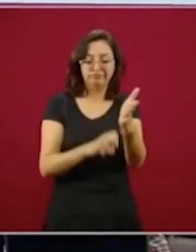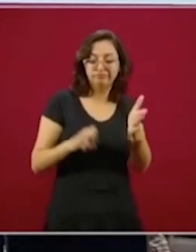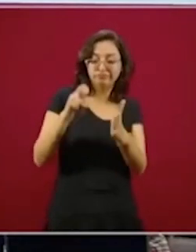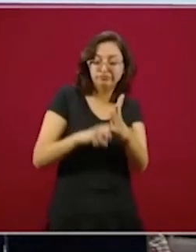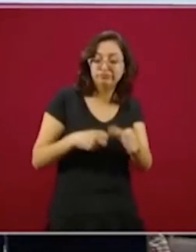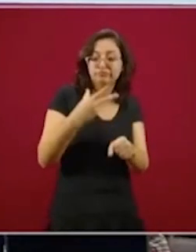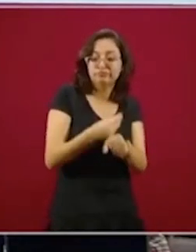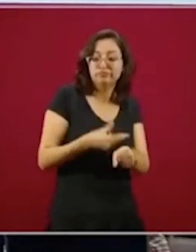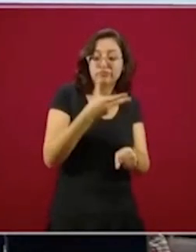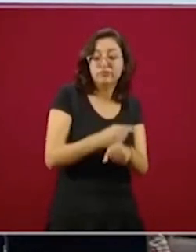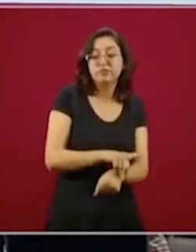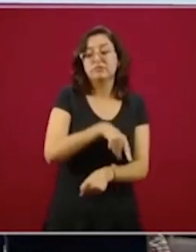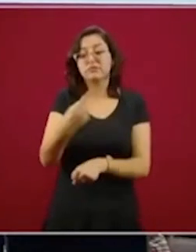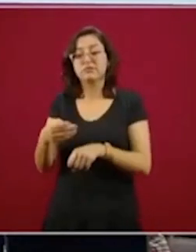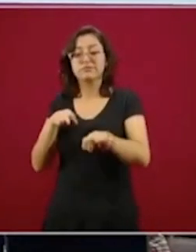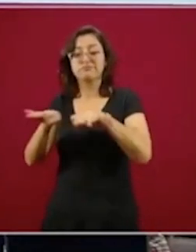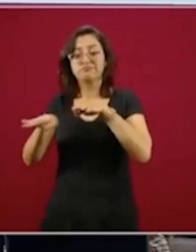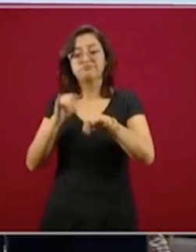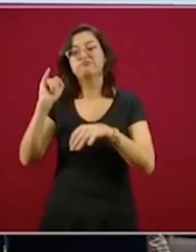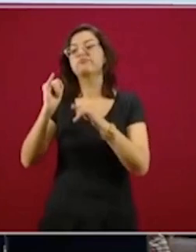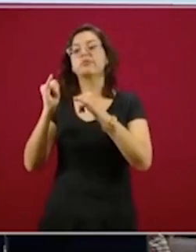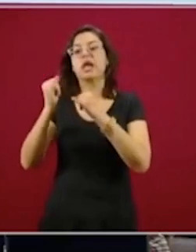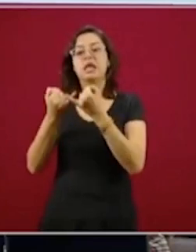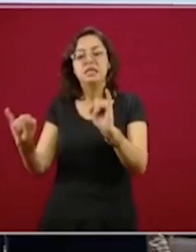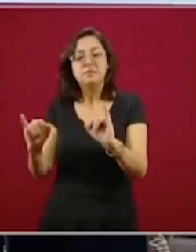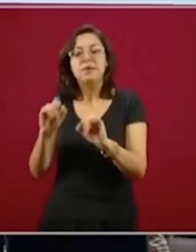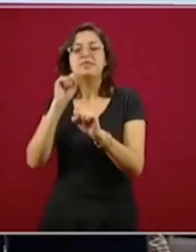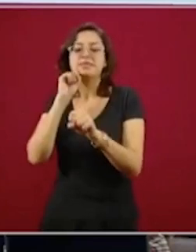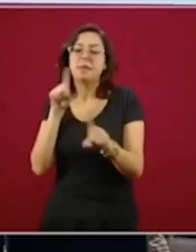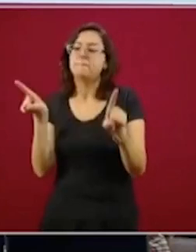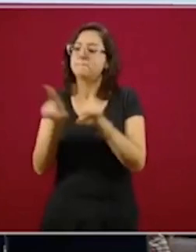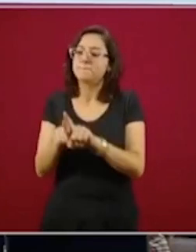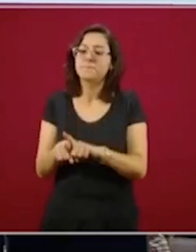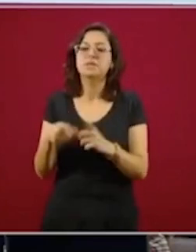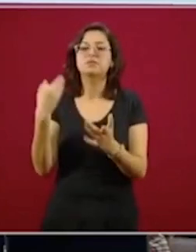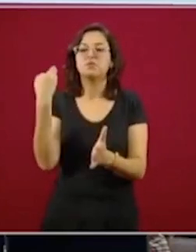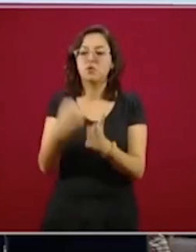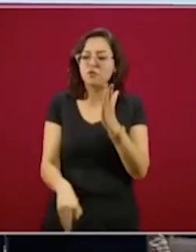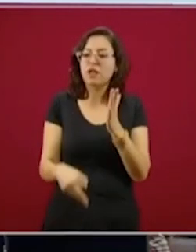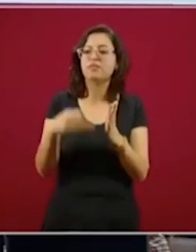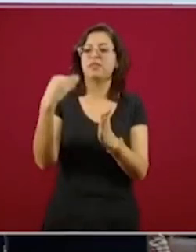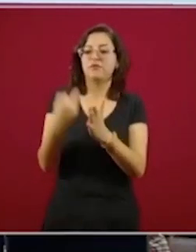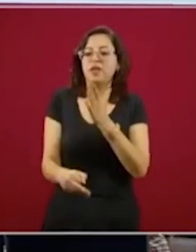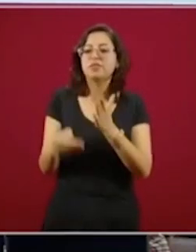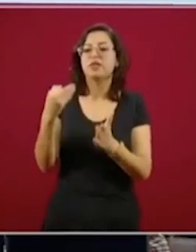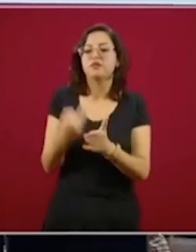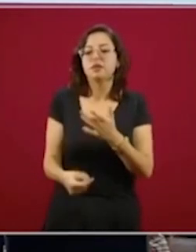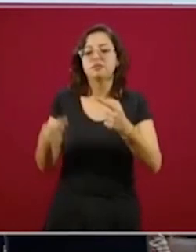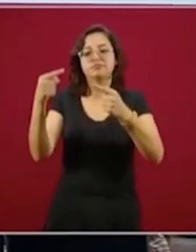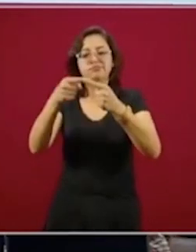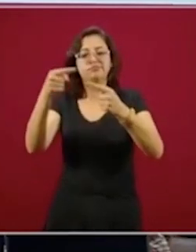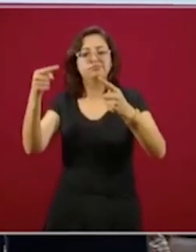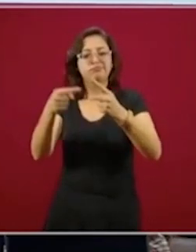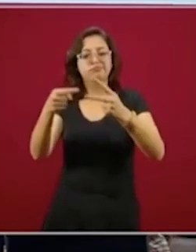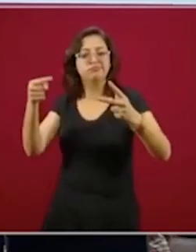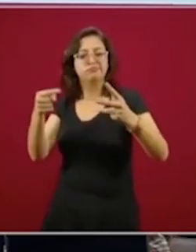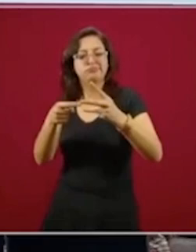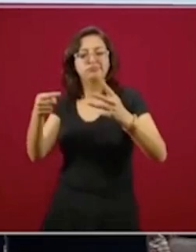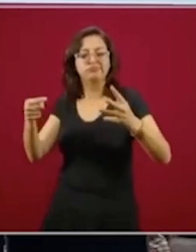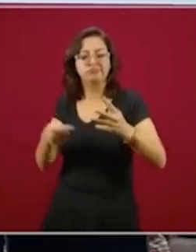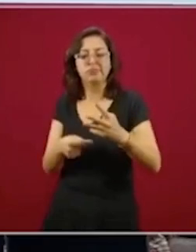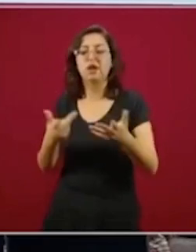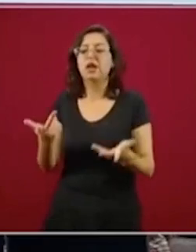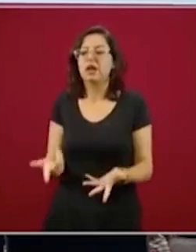cosas similares, bajos niveles de ahorro, poca reinversión de utilidades, falta de acceso al sistema de seguridad social y falta de acceso a